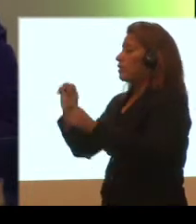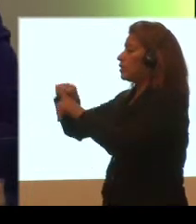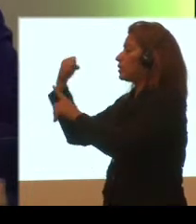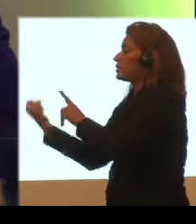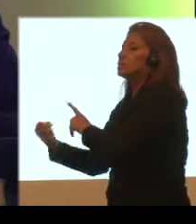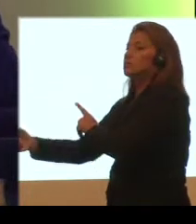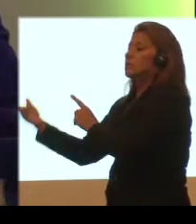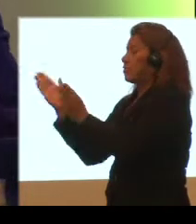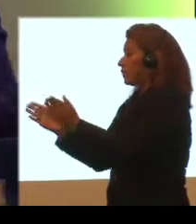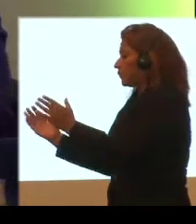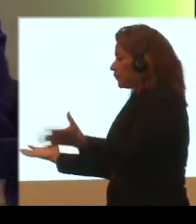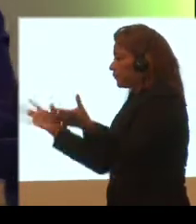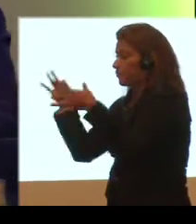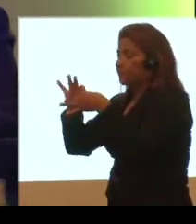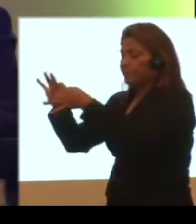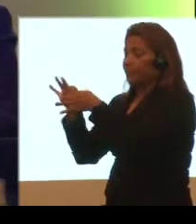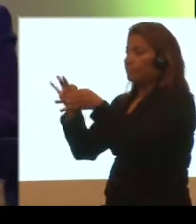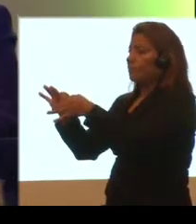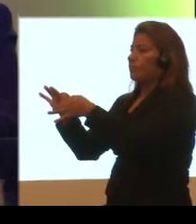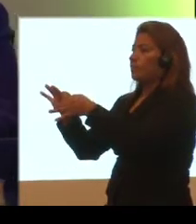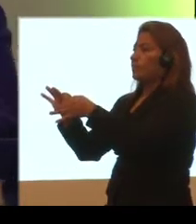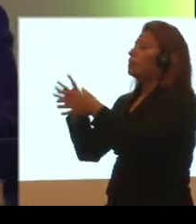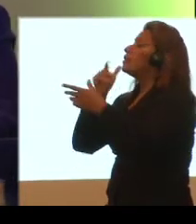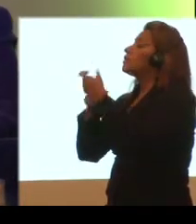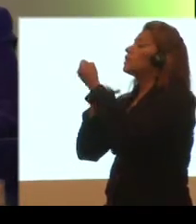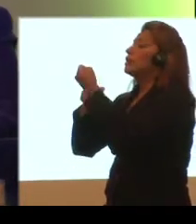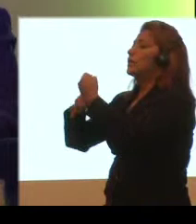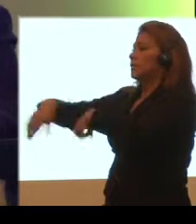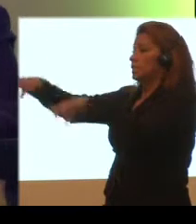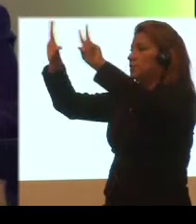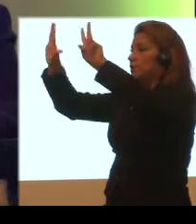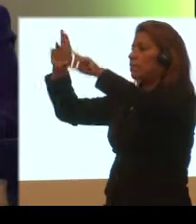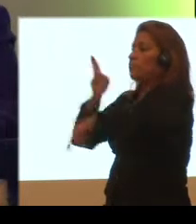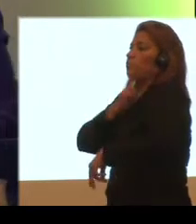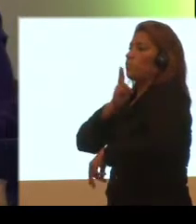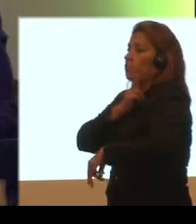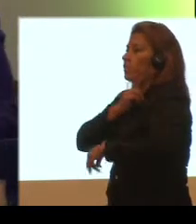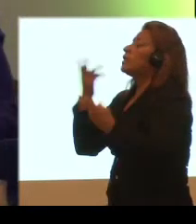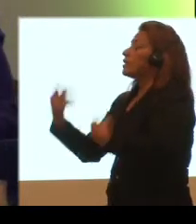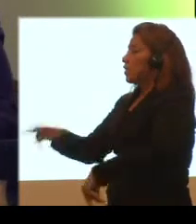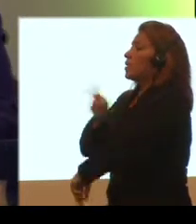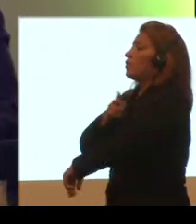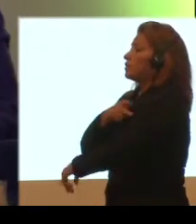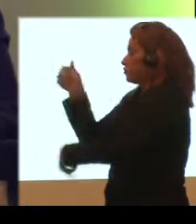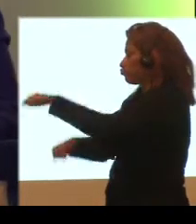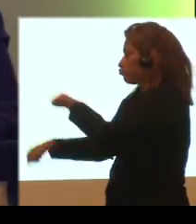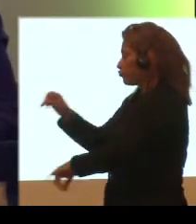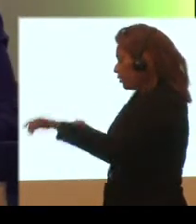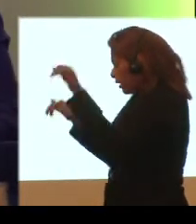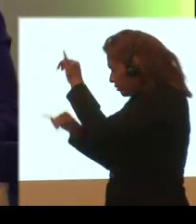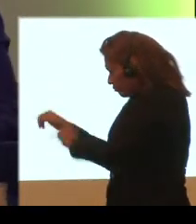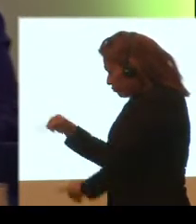Centralizada Gestión de Riesgos para la Adaptación. Con apoyo de siete universidades y de los entes de investigación, se